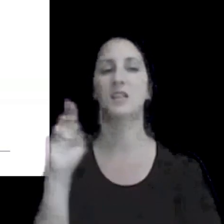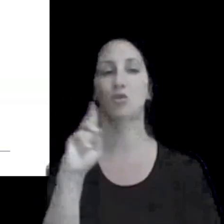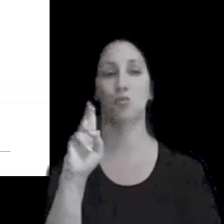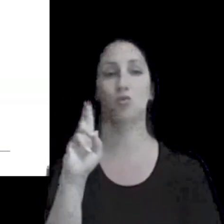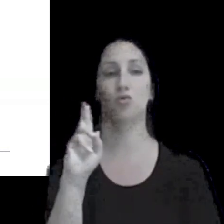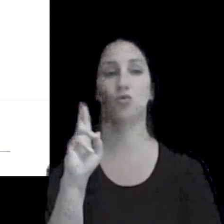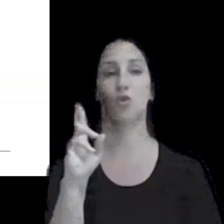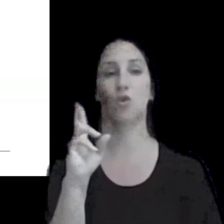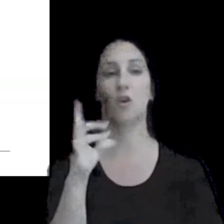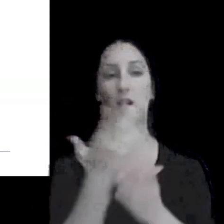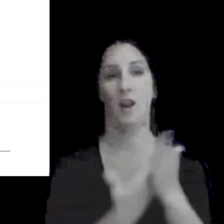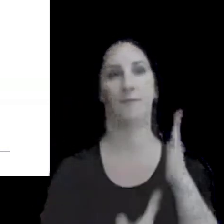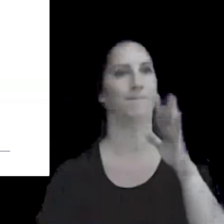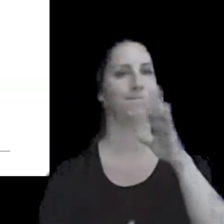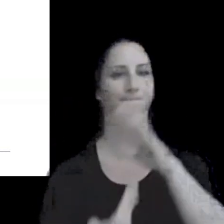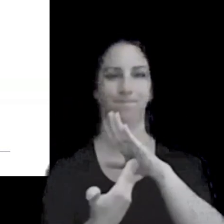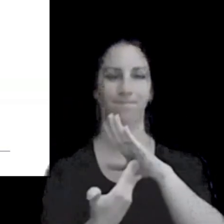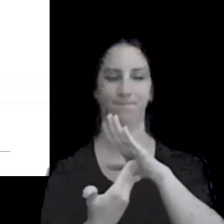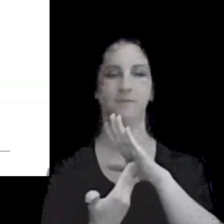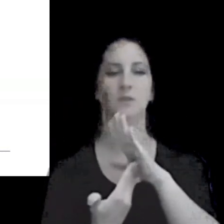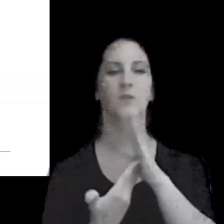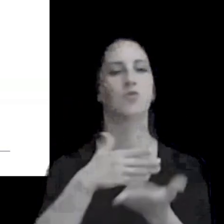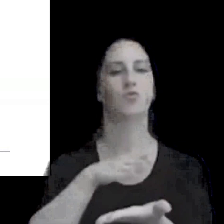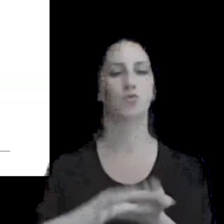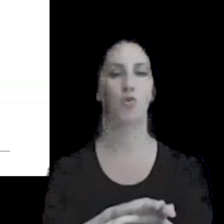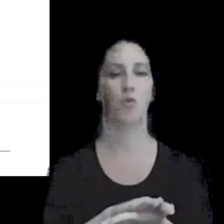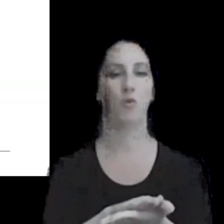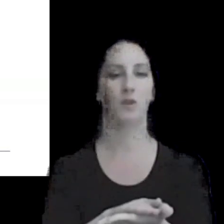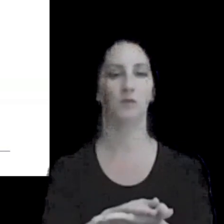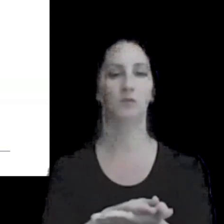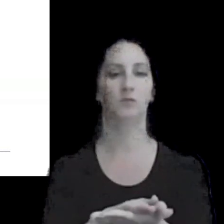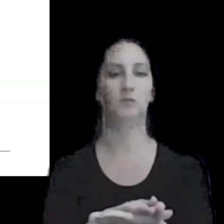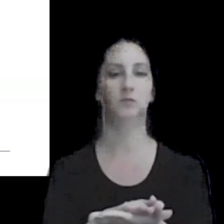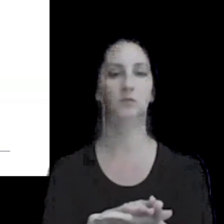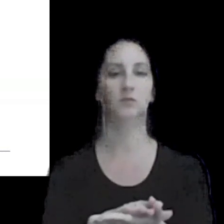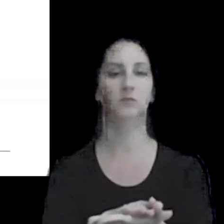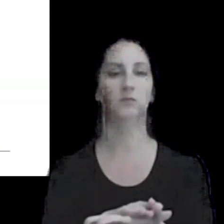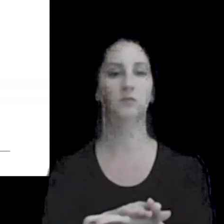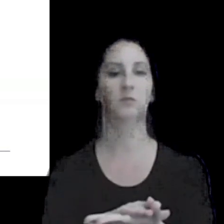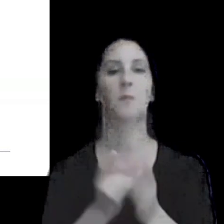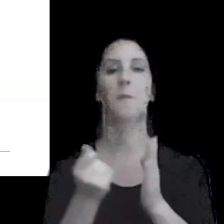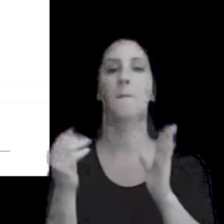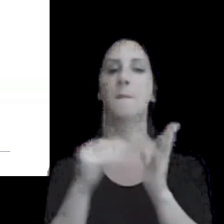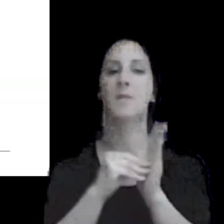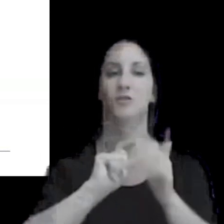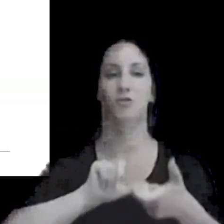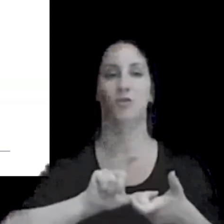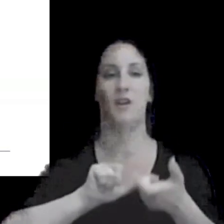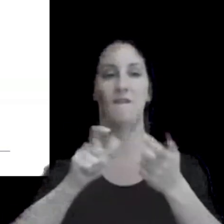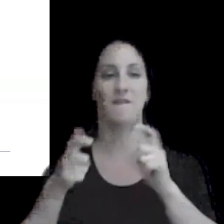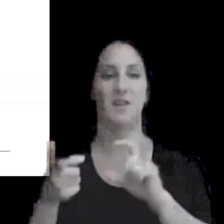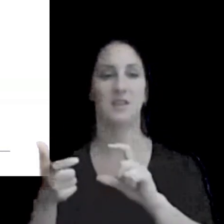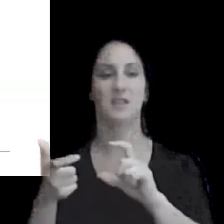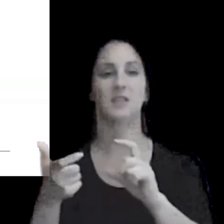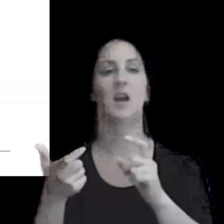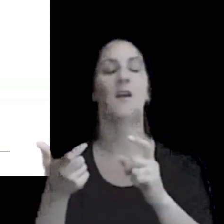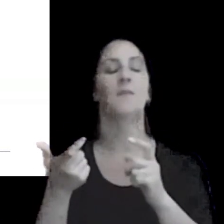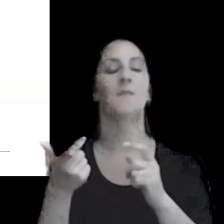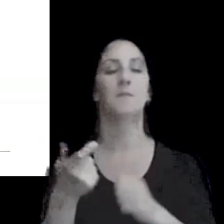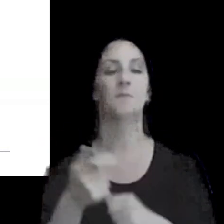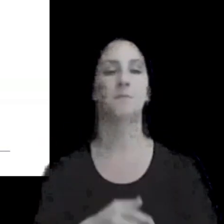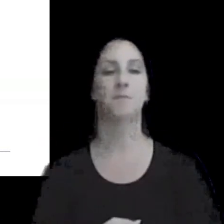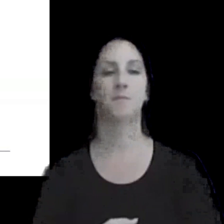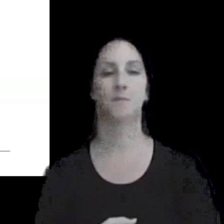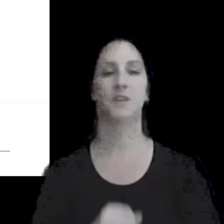rectora en materia de precio de transferencia estudio de precio de transferencia